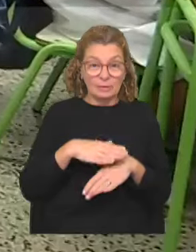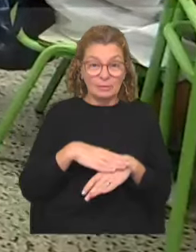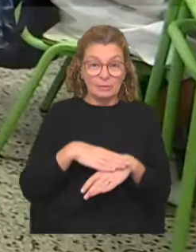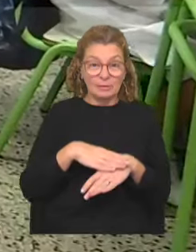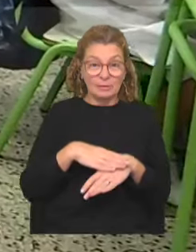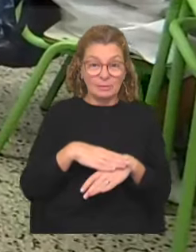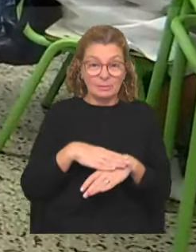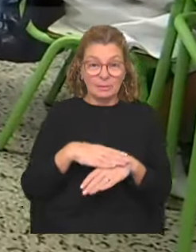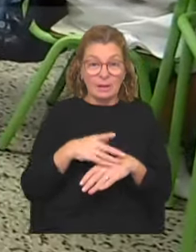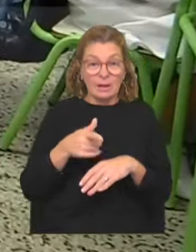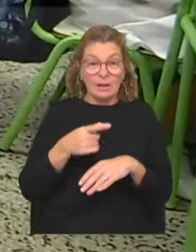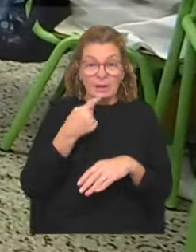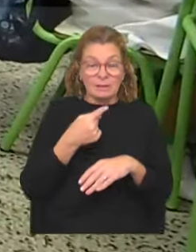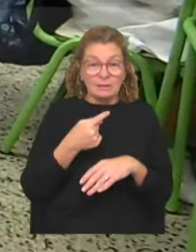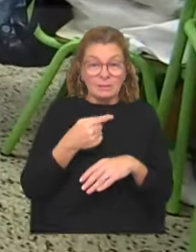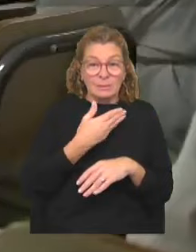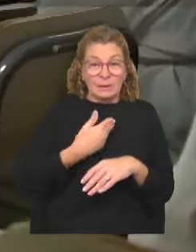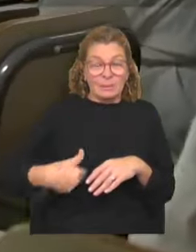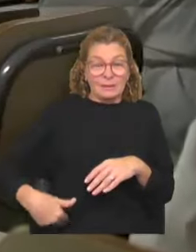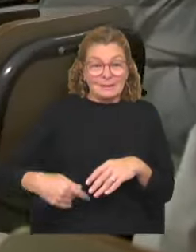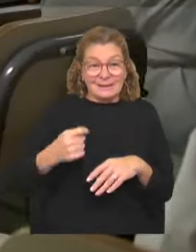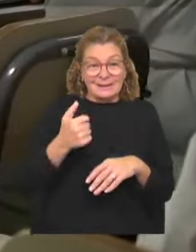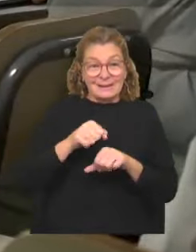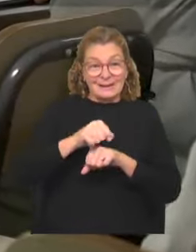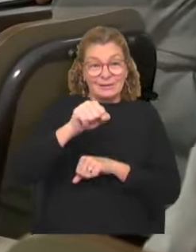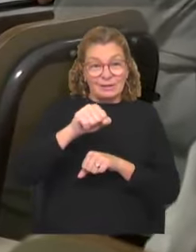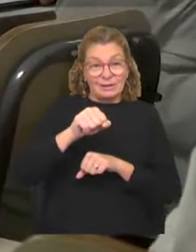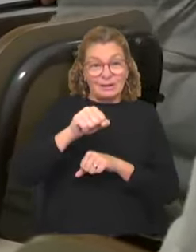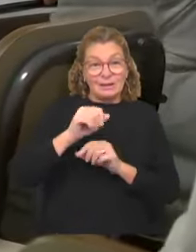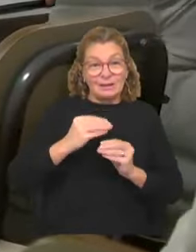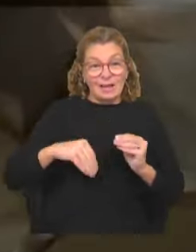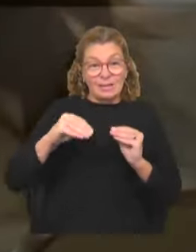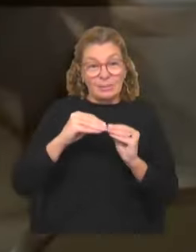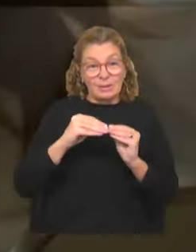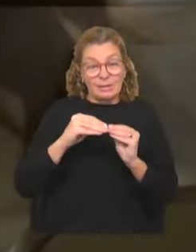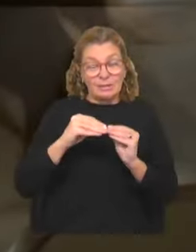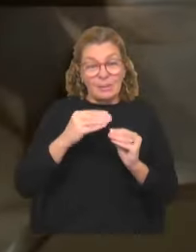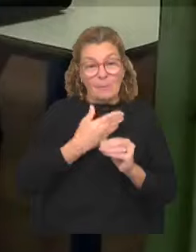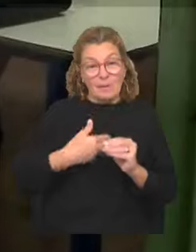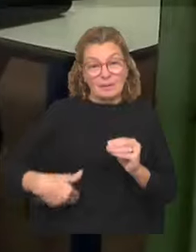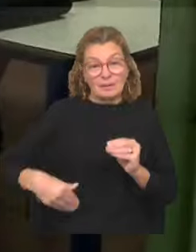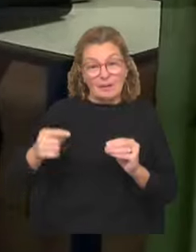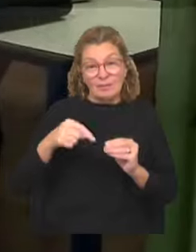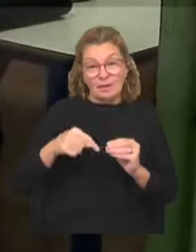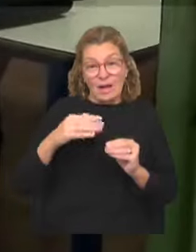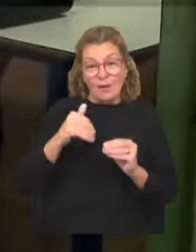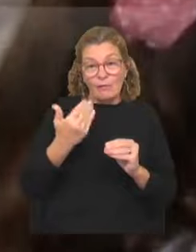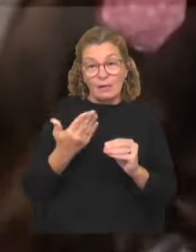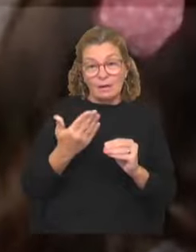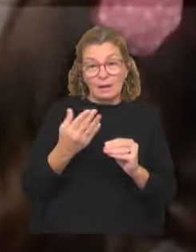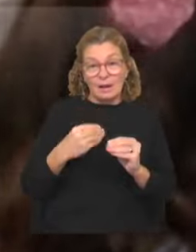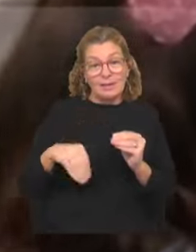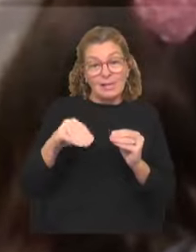suficientes para las maestras recién recibidas y además maestras que venían del interior y